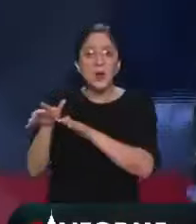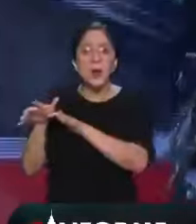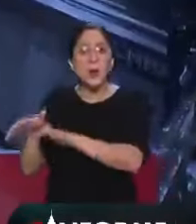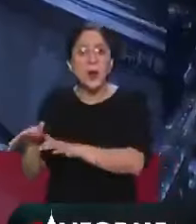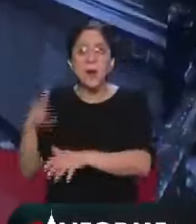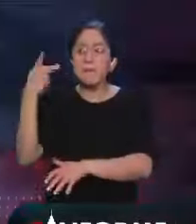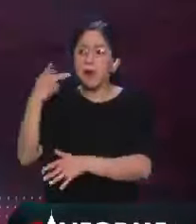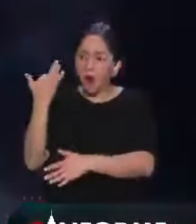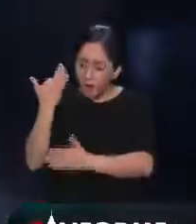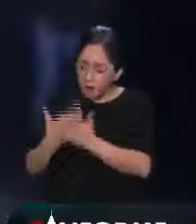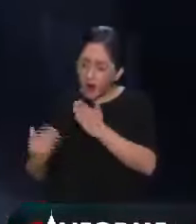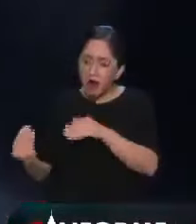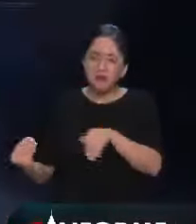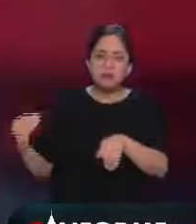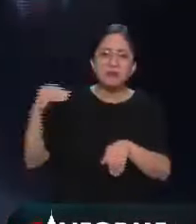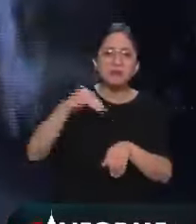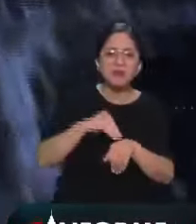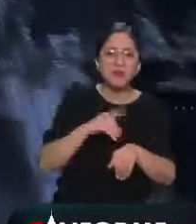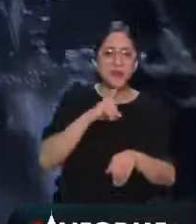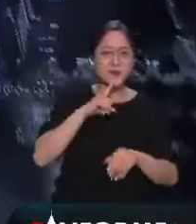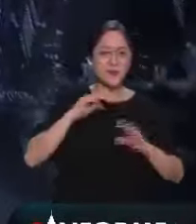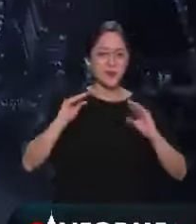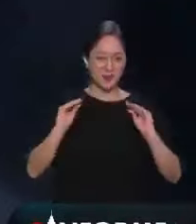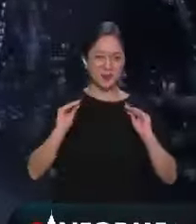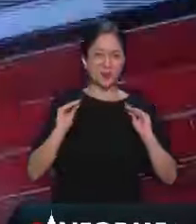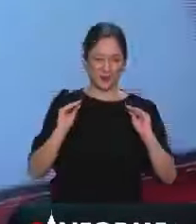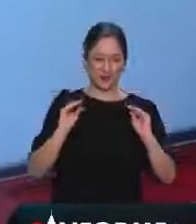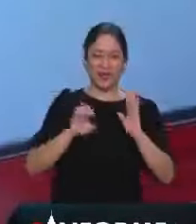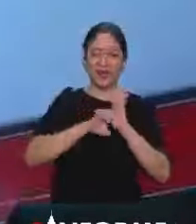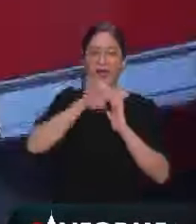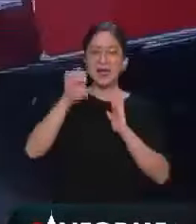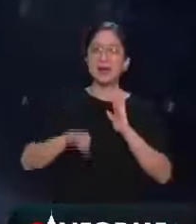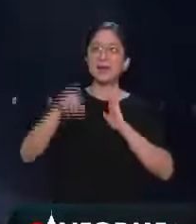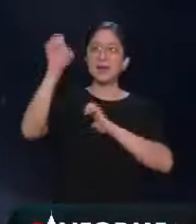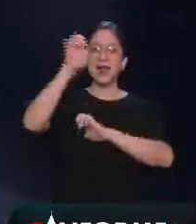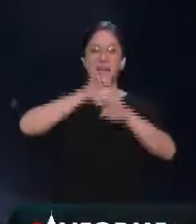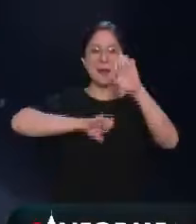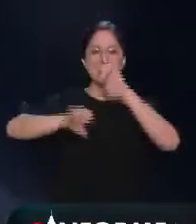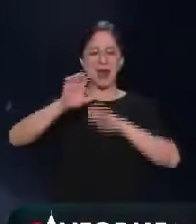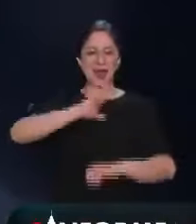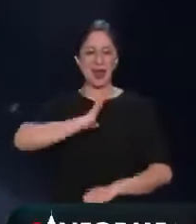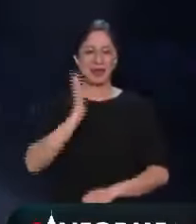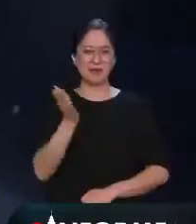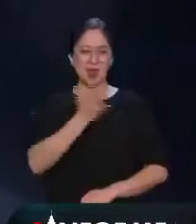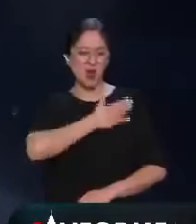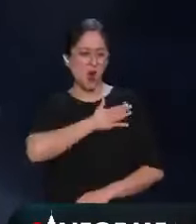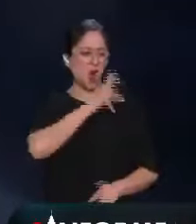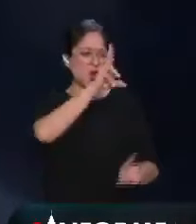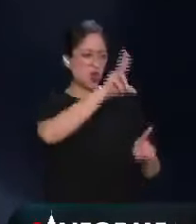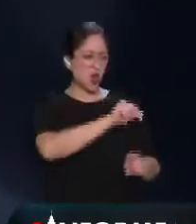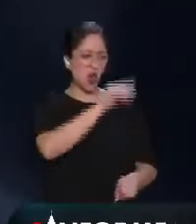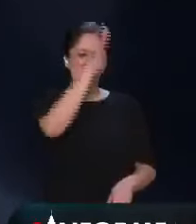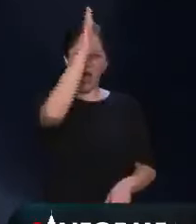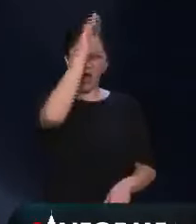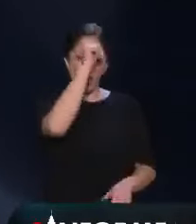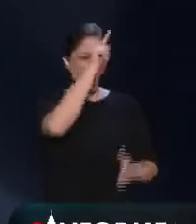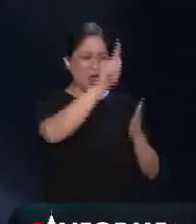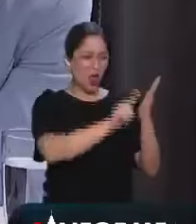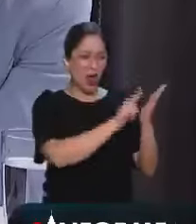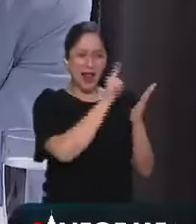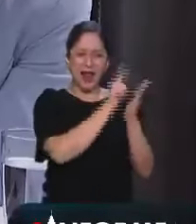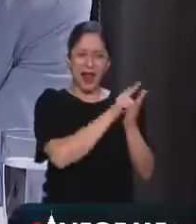Voy a añadir que las empresas españolas que están criticando tanto la reforma aquí en México son las responsables de la crisis energética en España, que están viviendo novedad, ¿no?